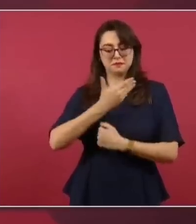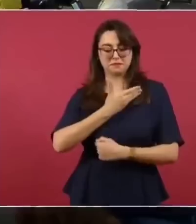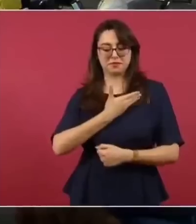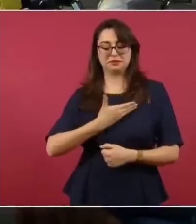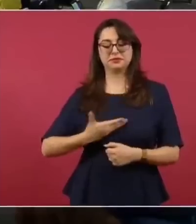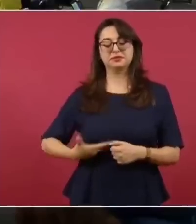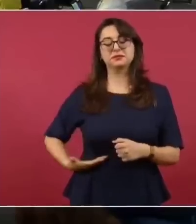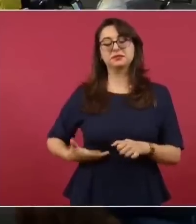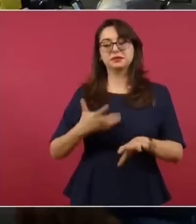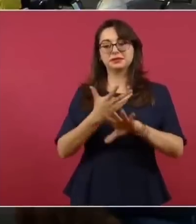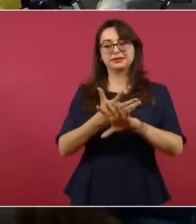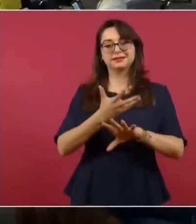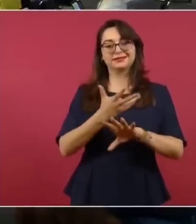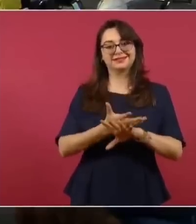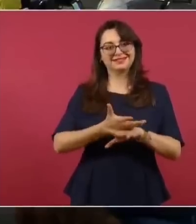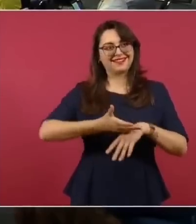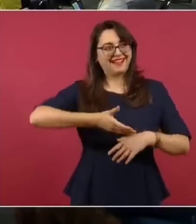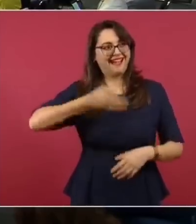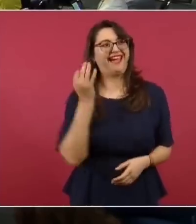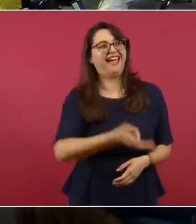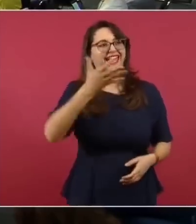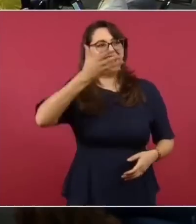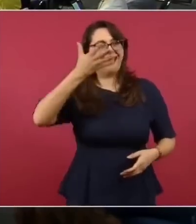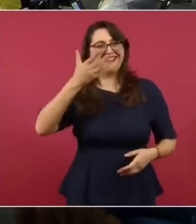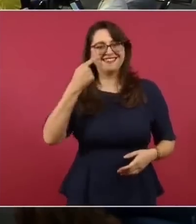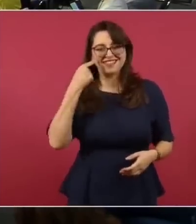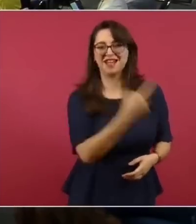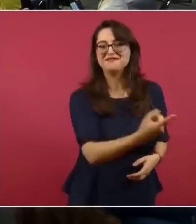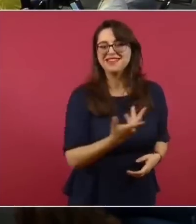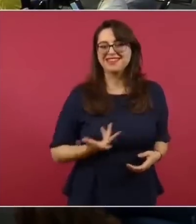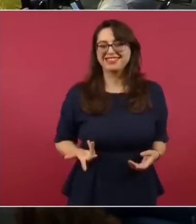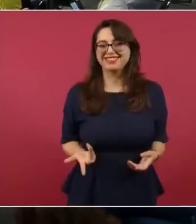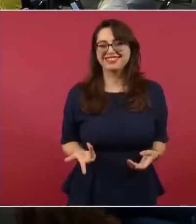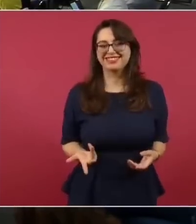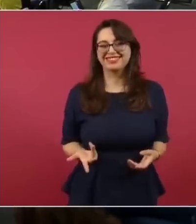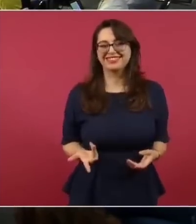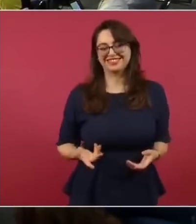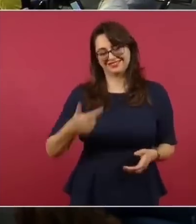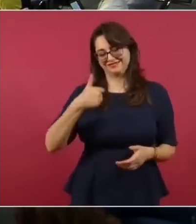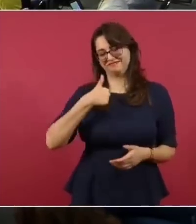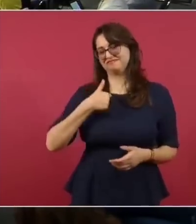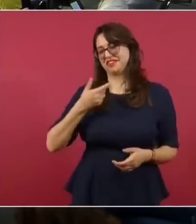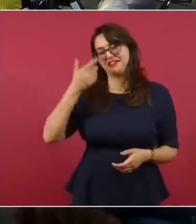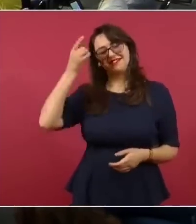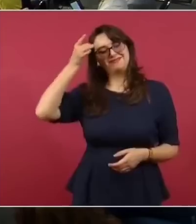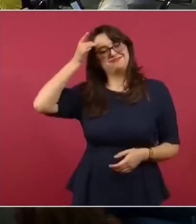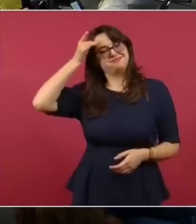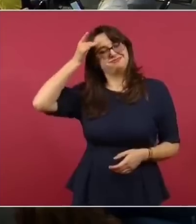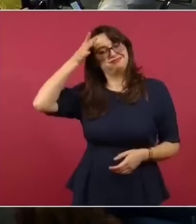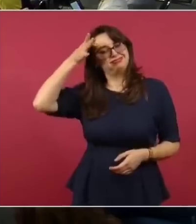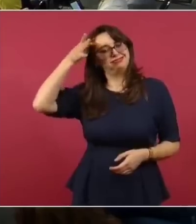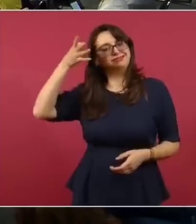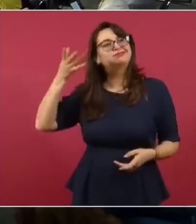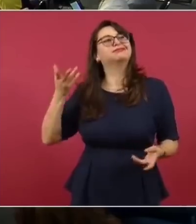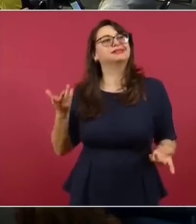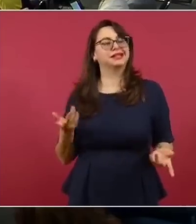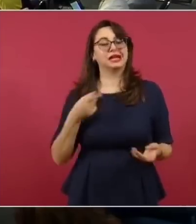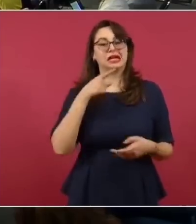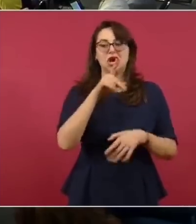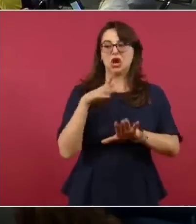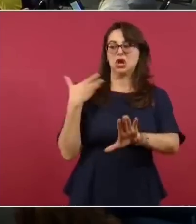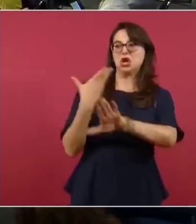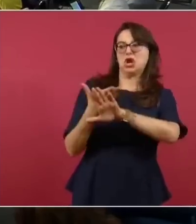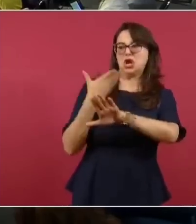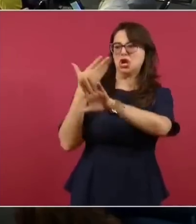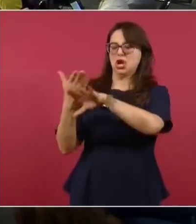politiquería de los migrantes era porque quiere